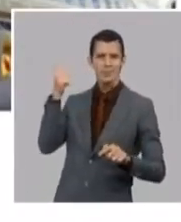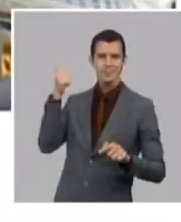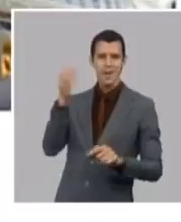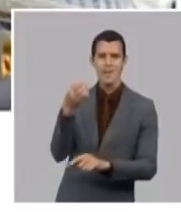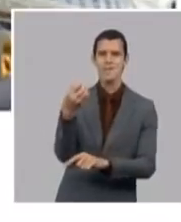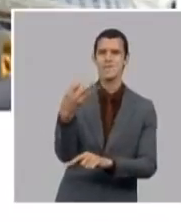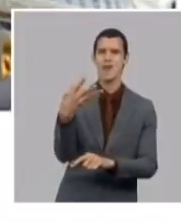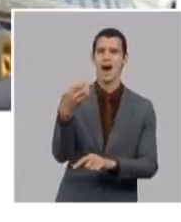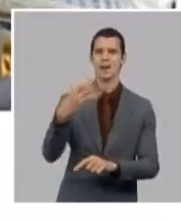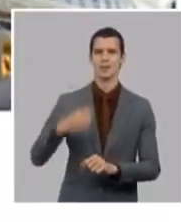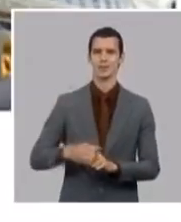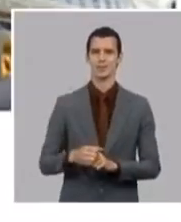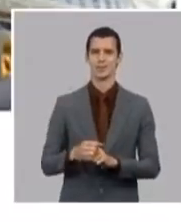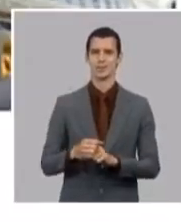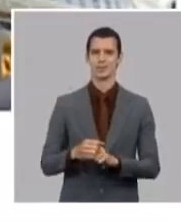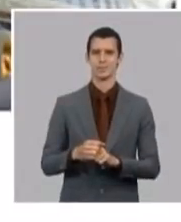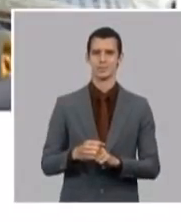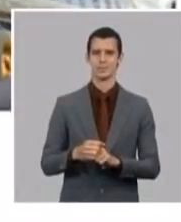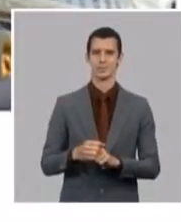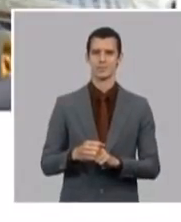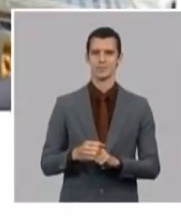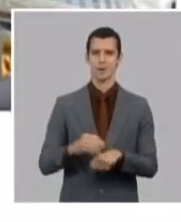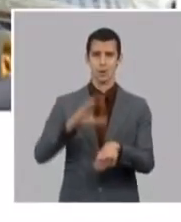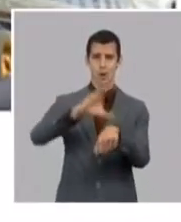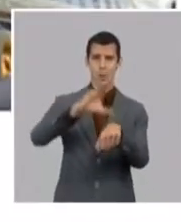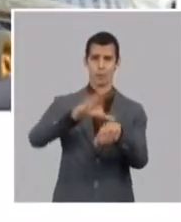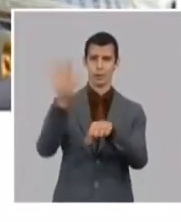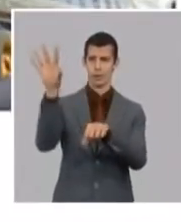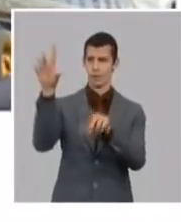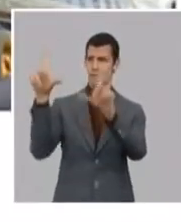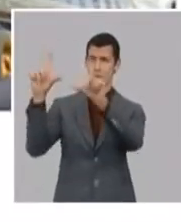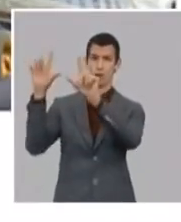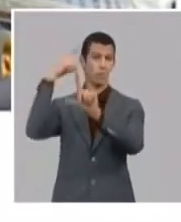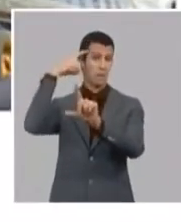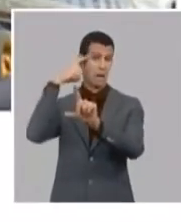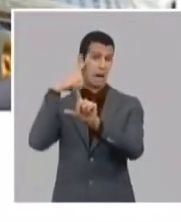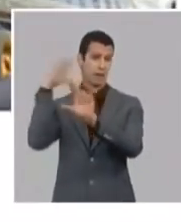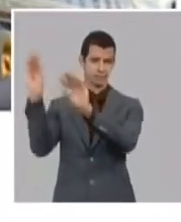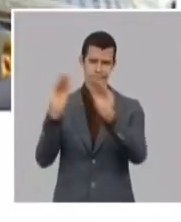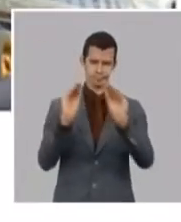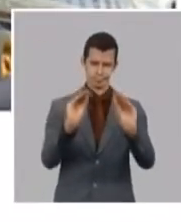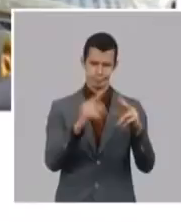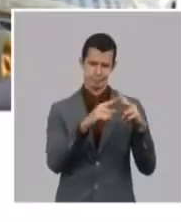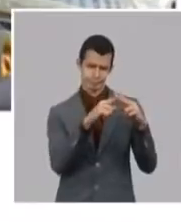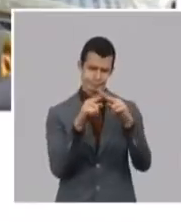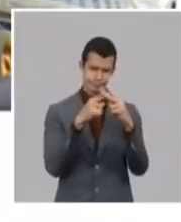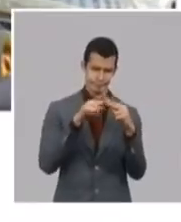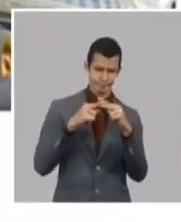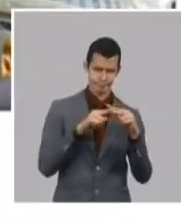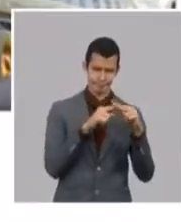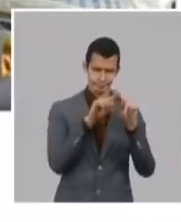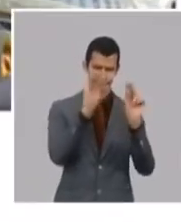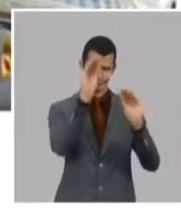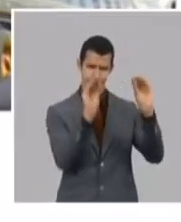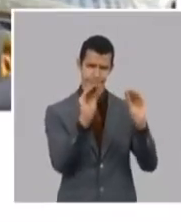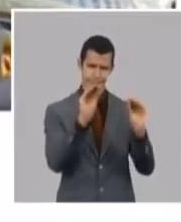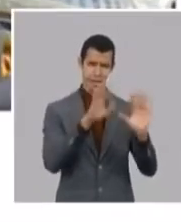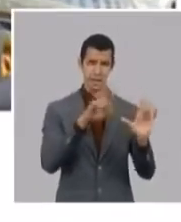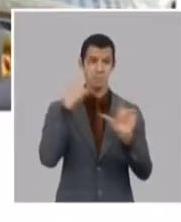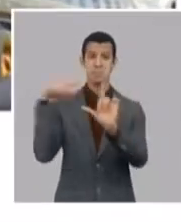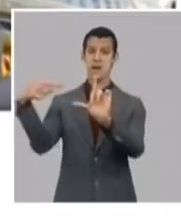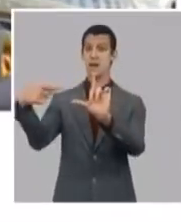son mentiras eso corresponde a esa foto cuando el general de ejército por sus funciones como presidente del país visitó la 14 cumbre